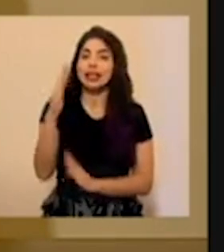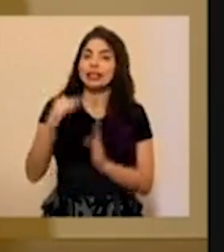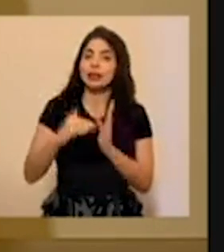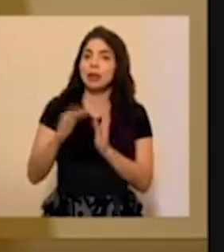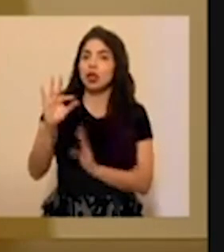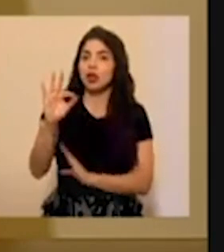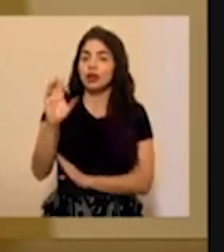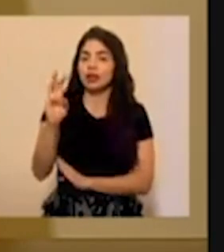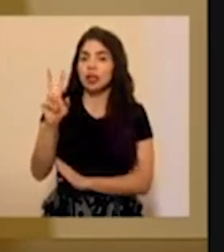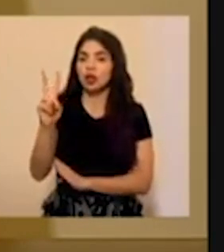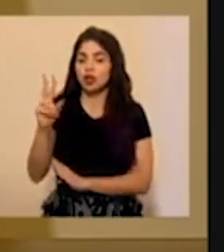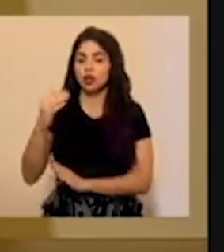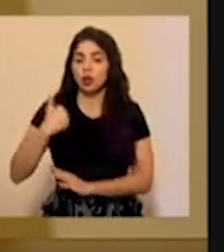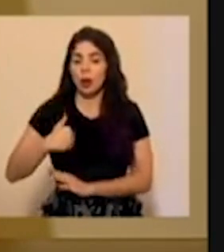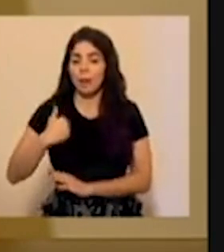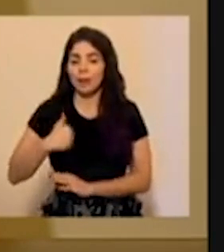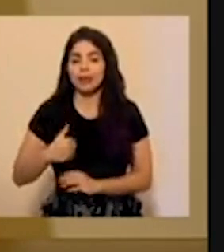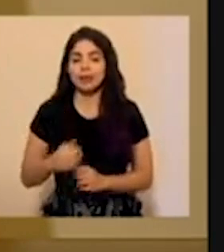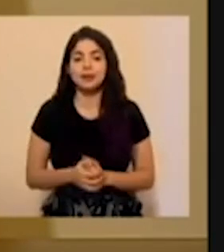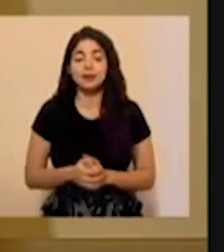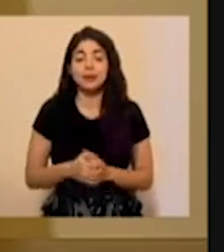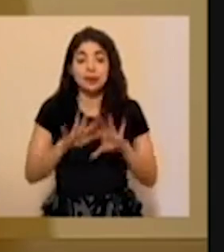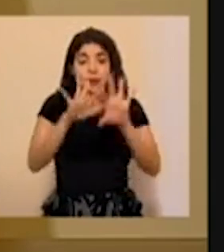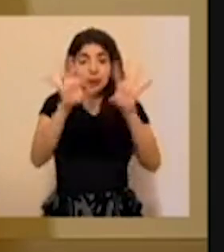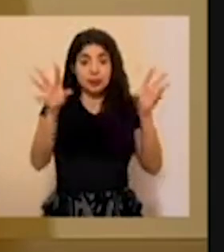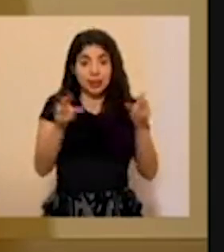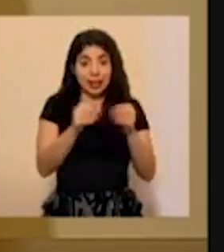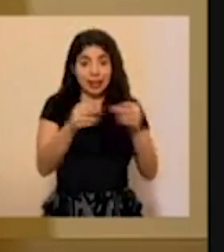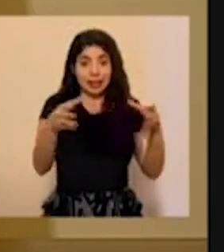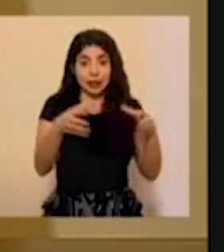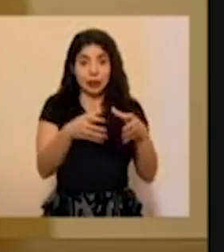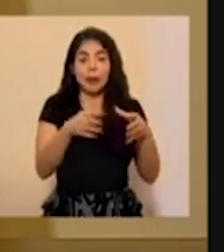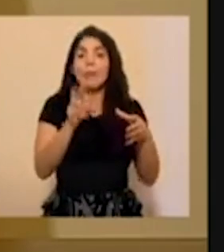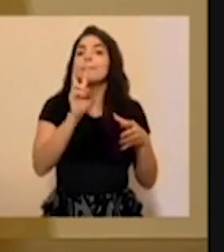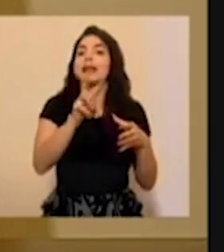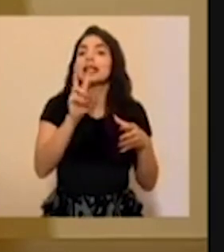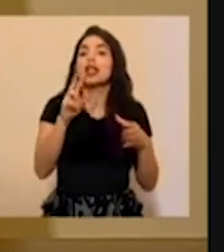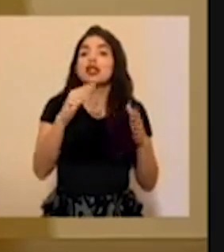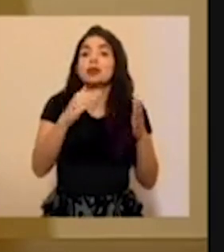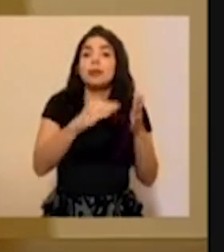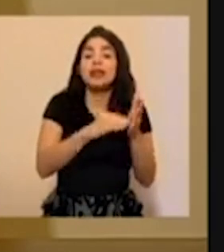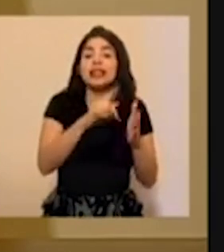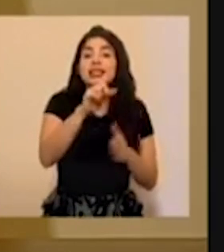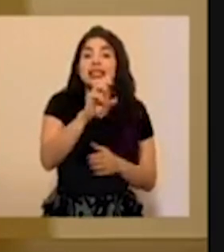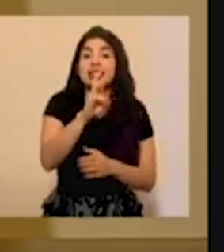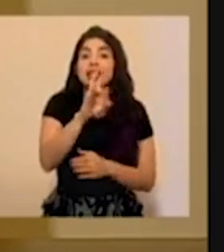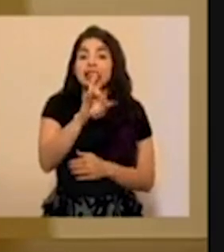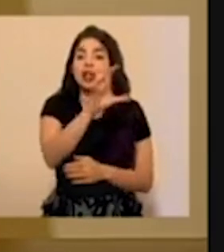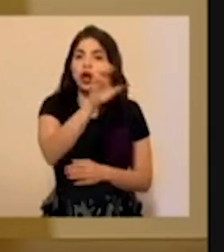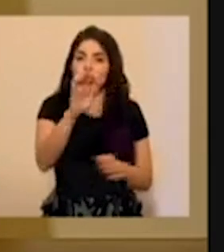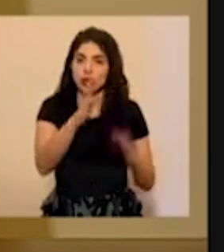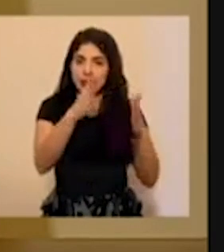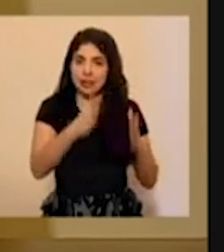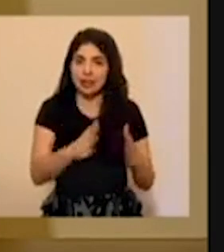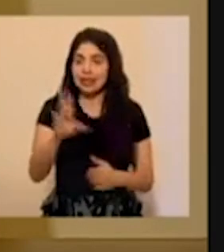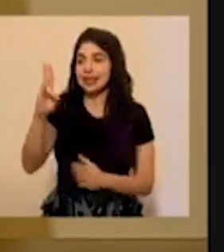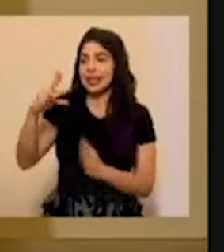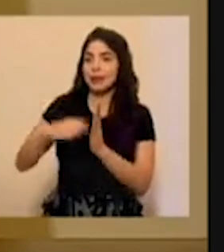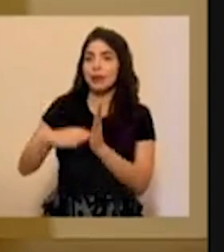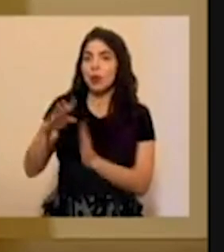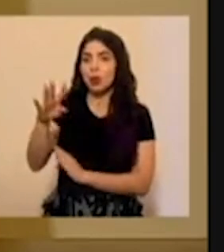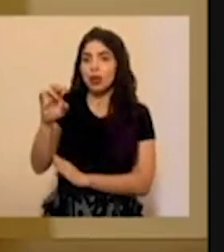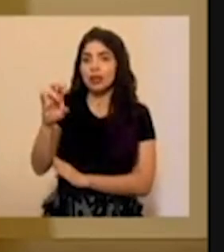.962 hombres, de los cuales 22.167 son costarricenses y 7